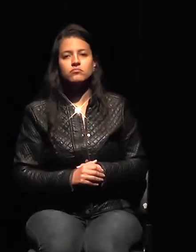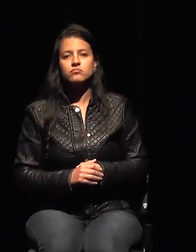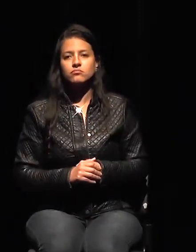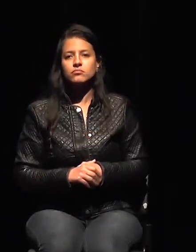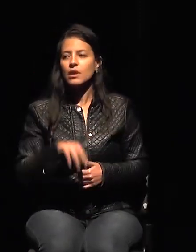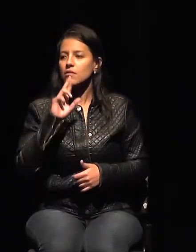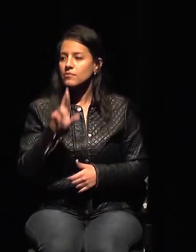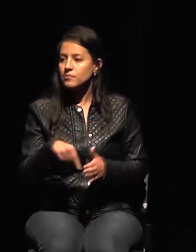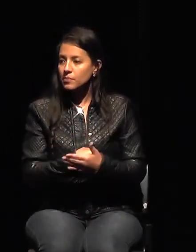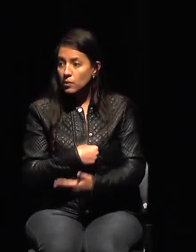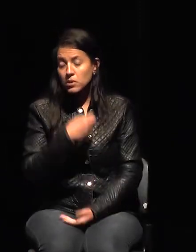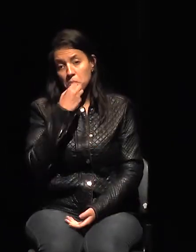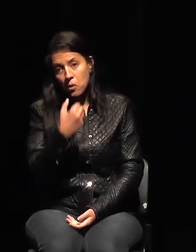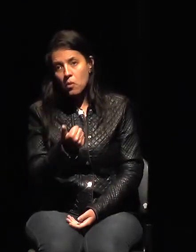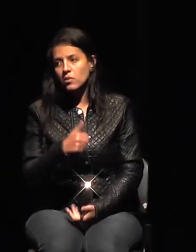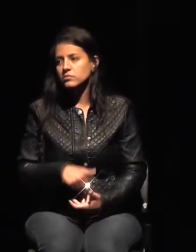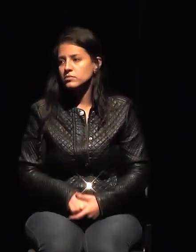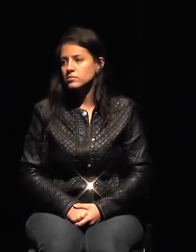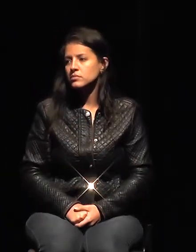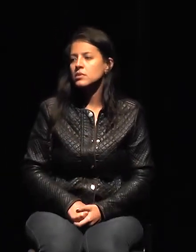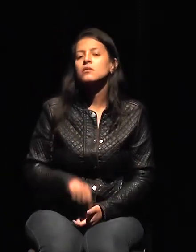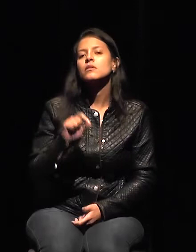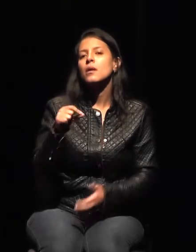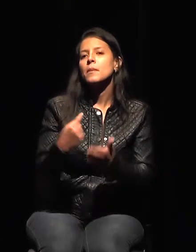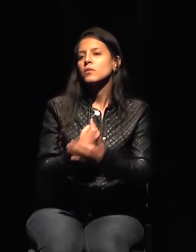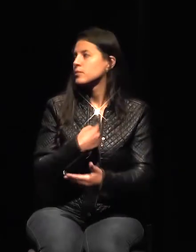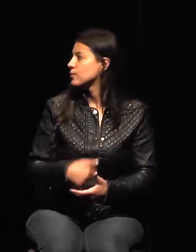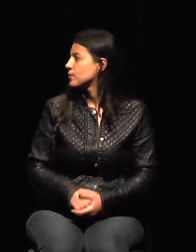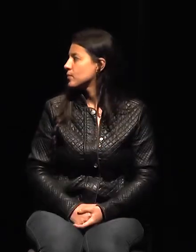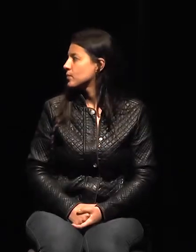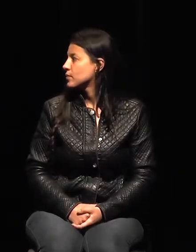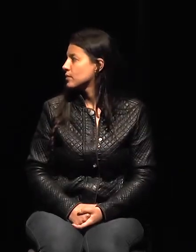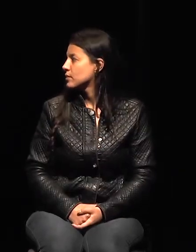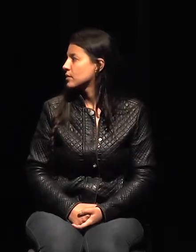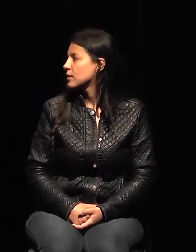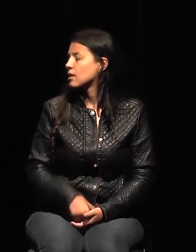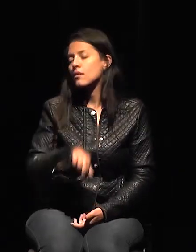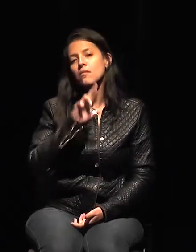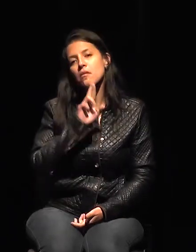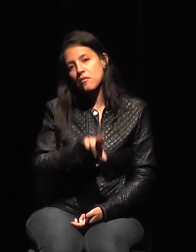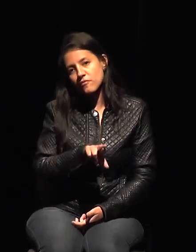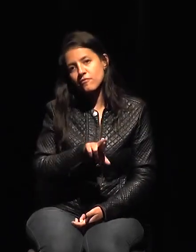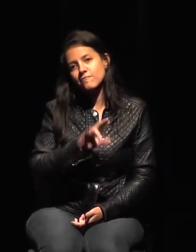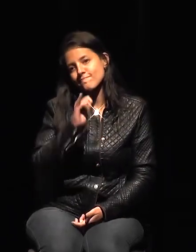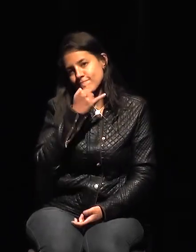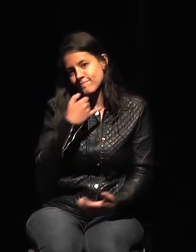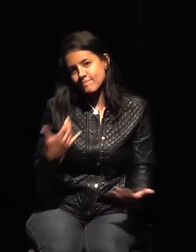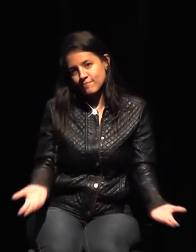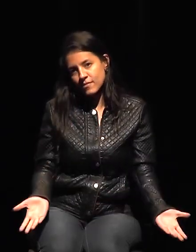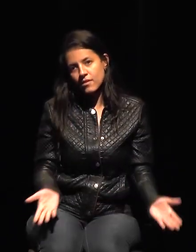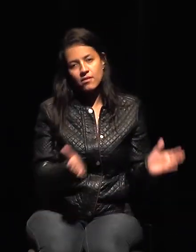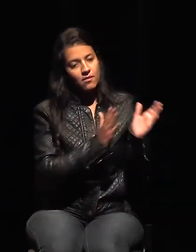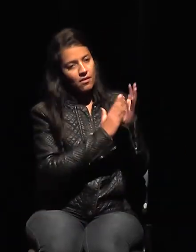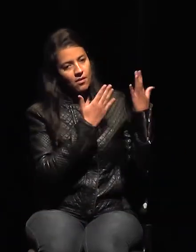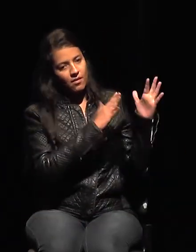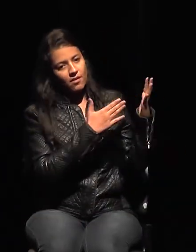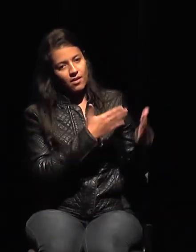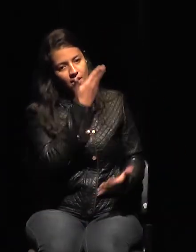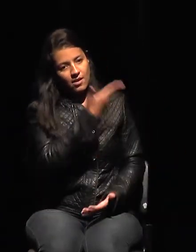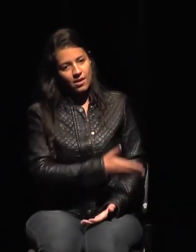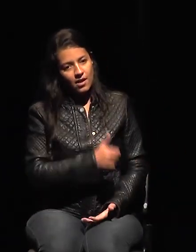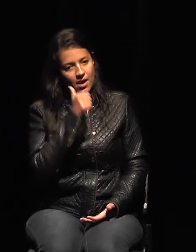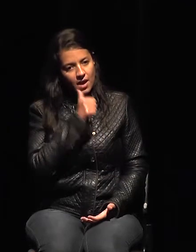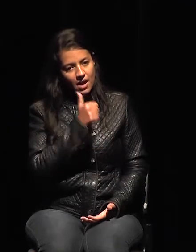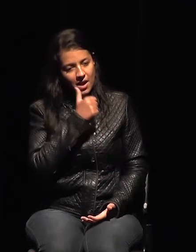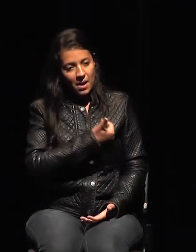Lamentablemente tendré que contestarte a la pregunta, celebrando ahí a mi compañera aquí, después que esta compañera me ha difamado,